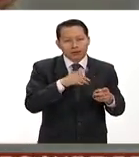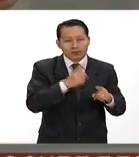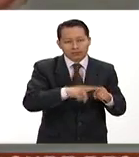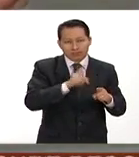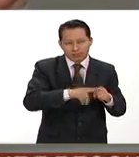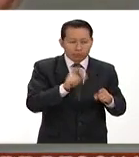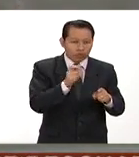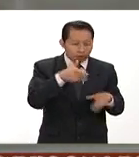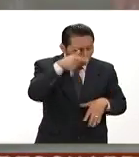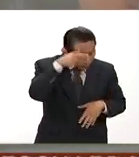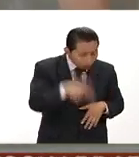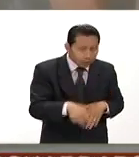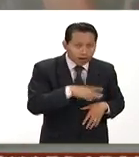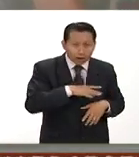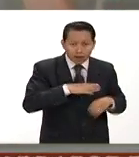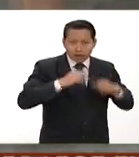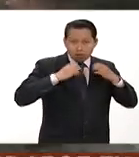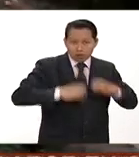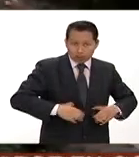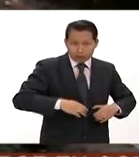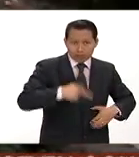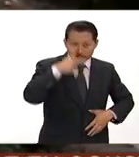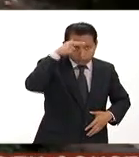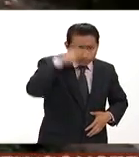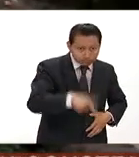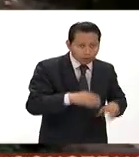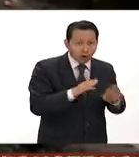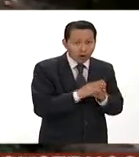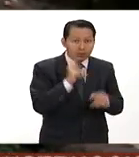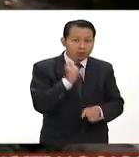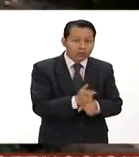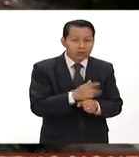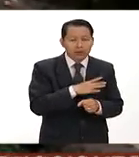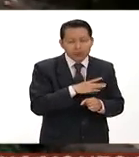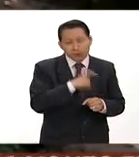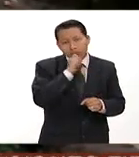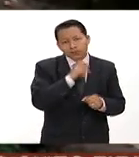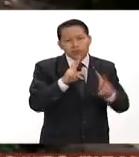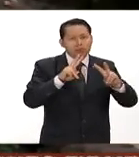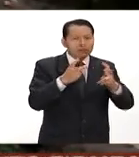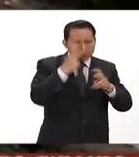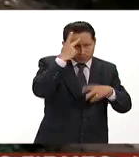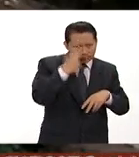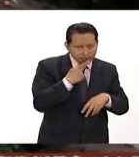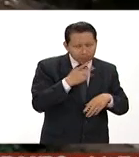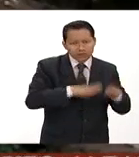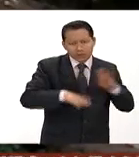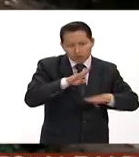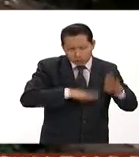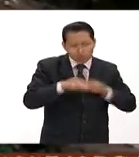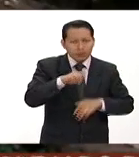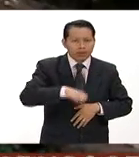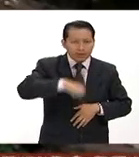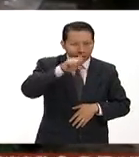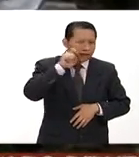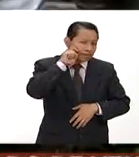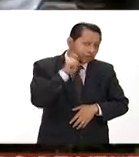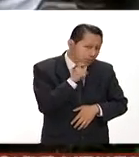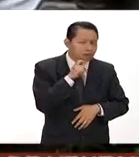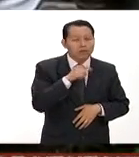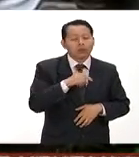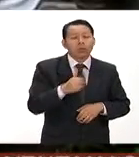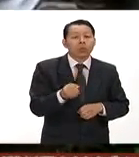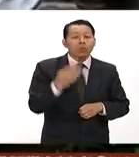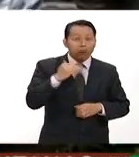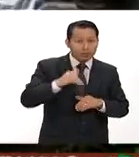a contribuir mucho más para la identificación obteniendo lo que nosotros llamamos el perfil biológico edad, sexo, estatura y rasgos que nos van a